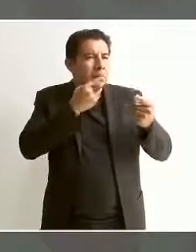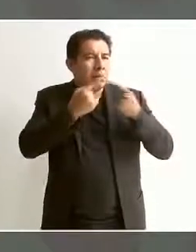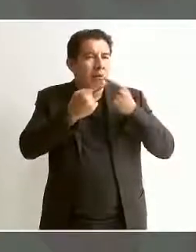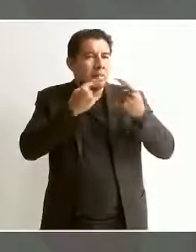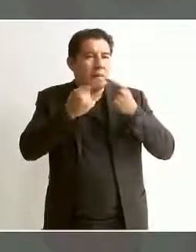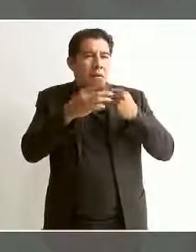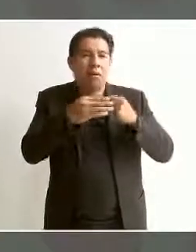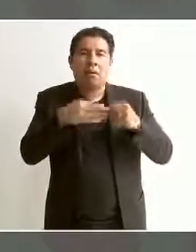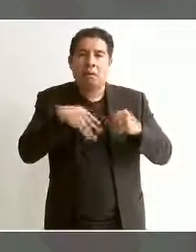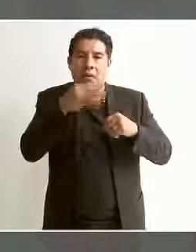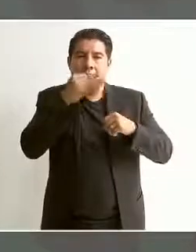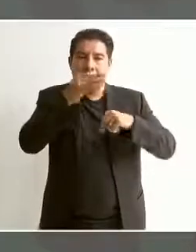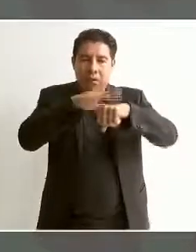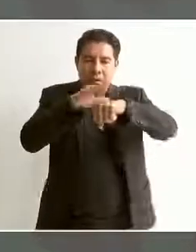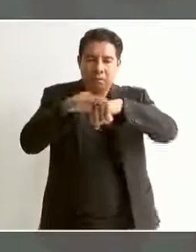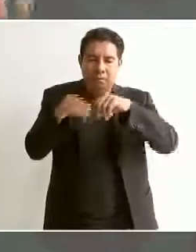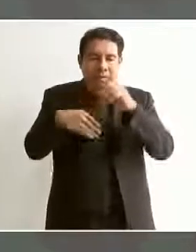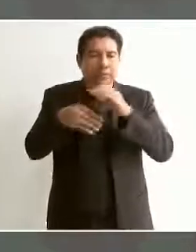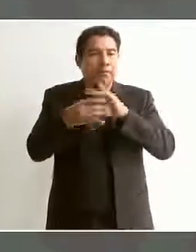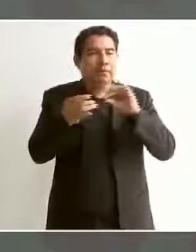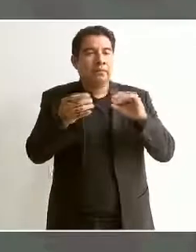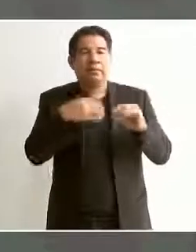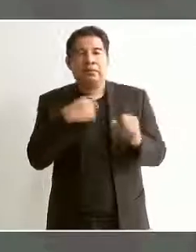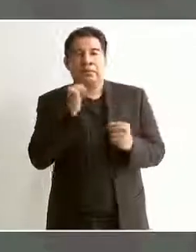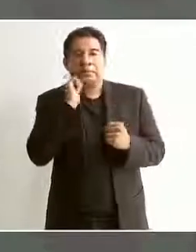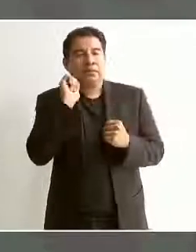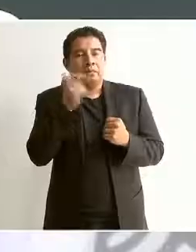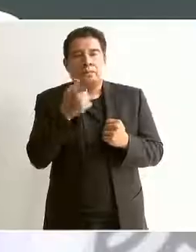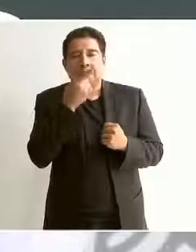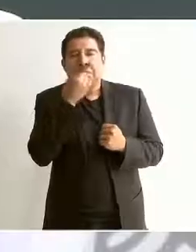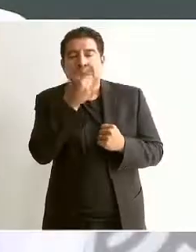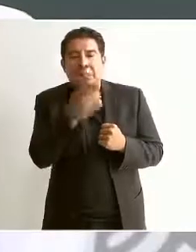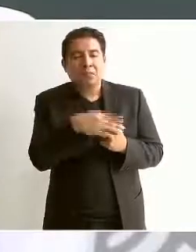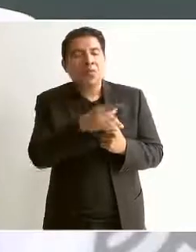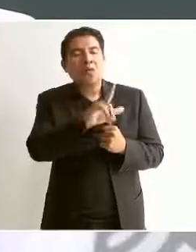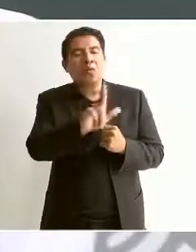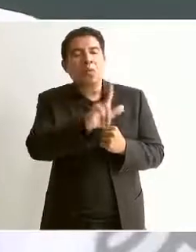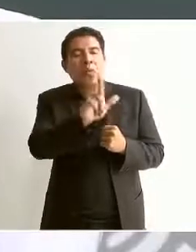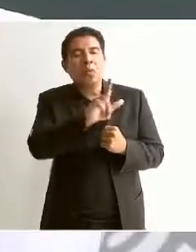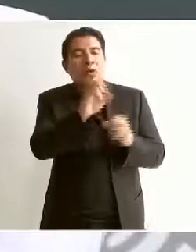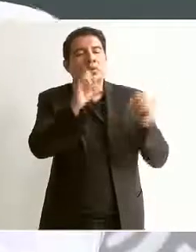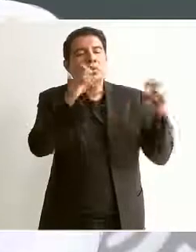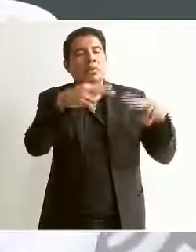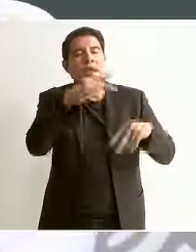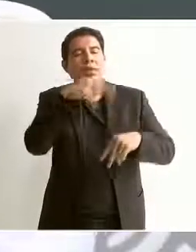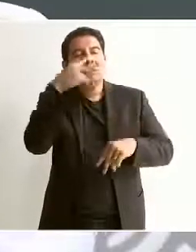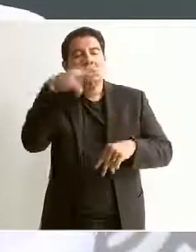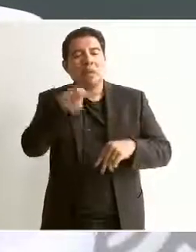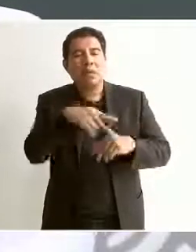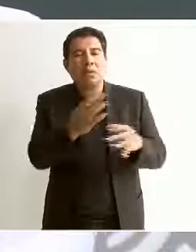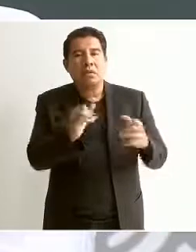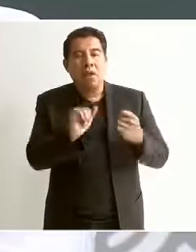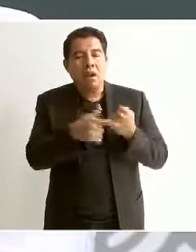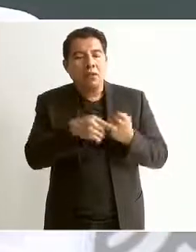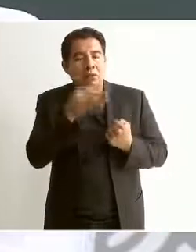oigan este sí nos vemos el lunes en la Ciudad de México, allá les espero